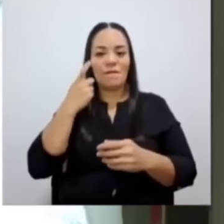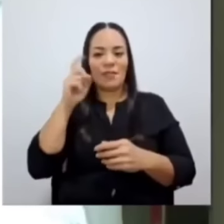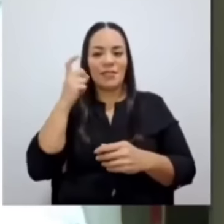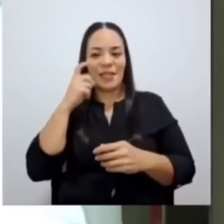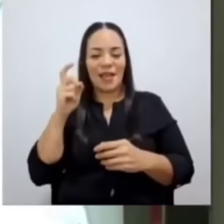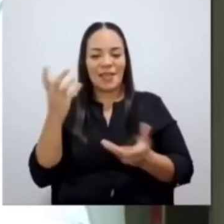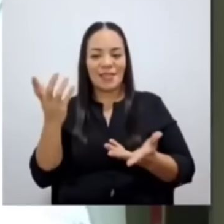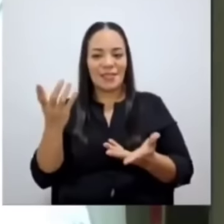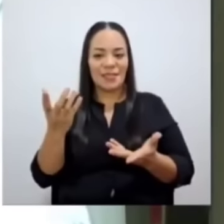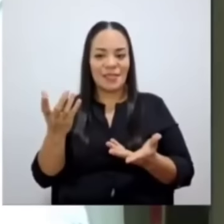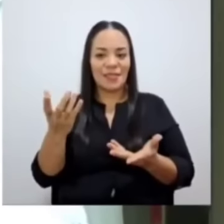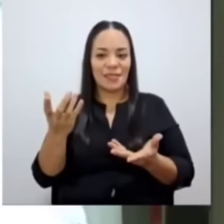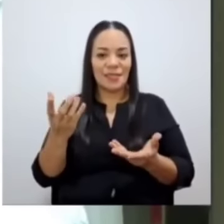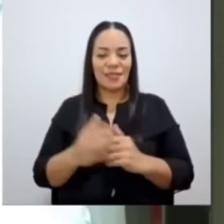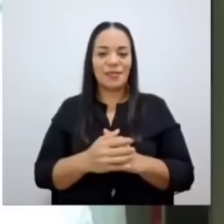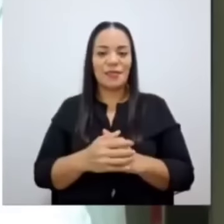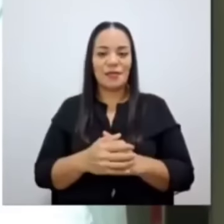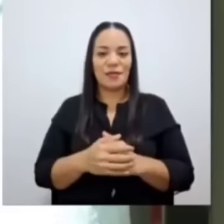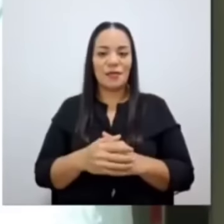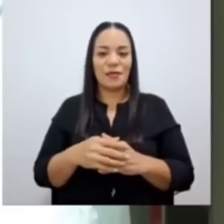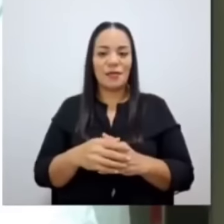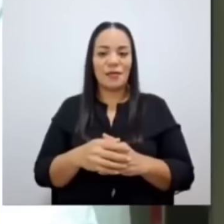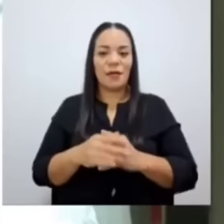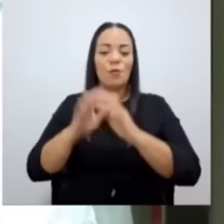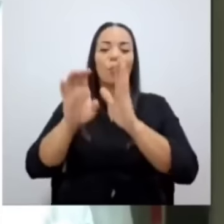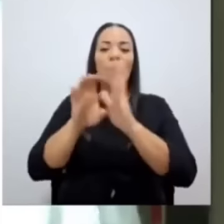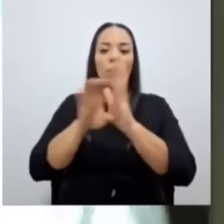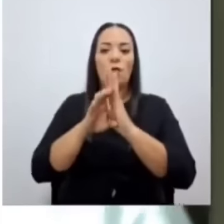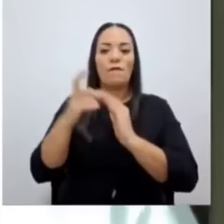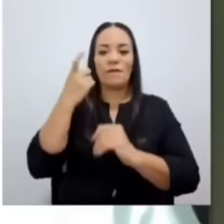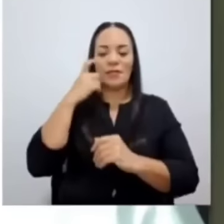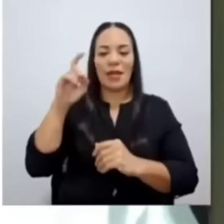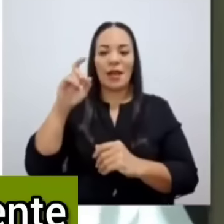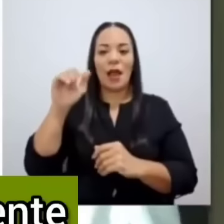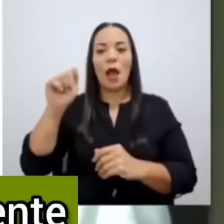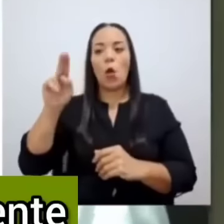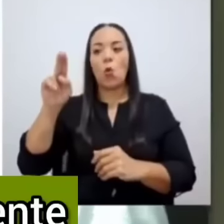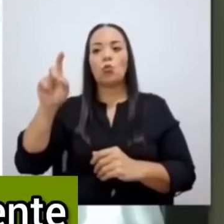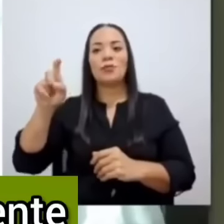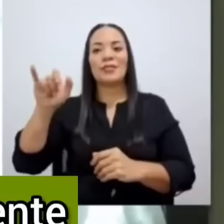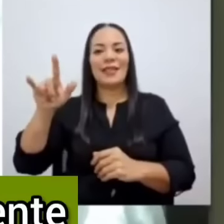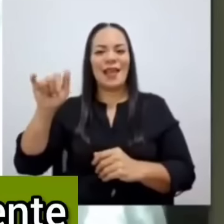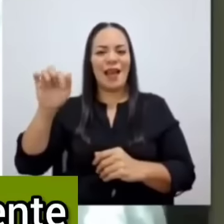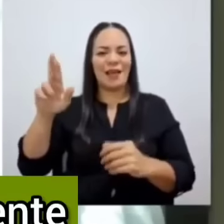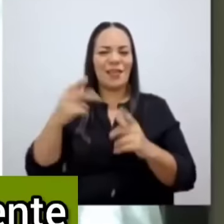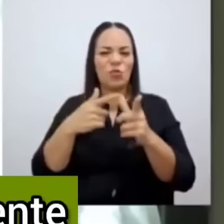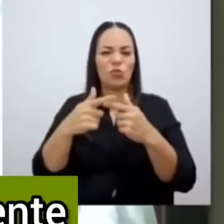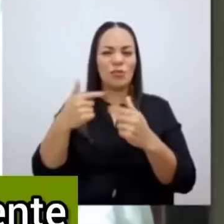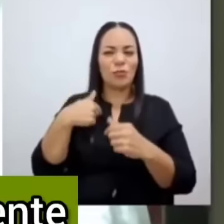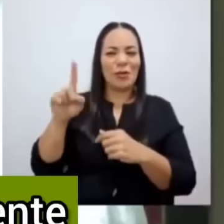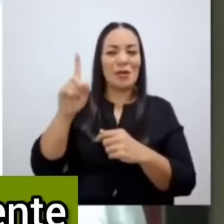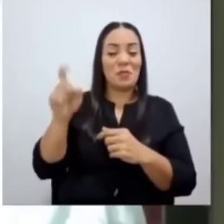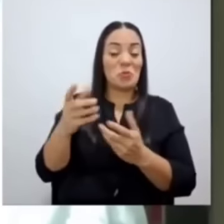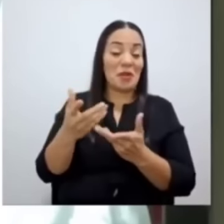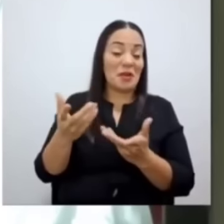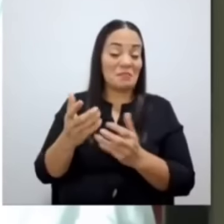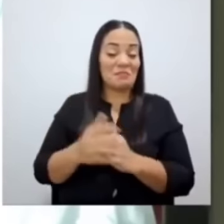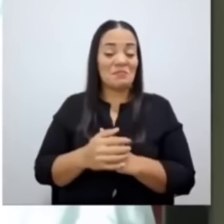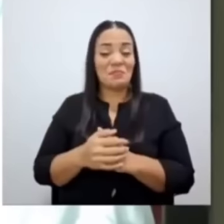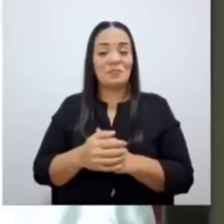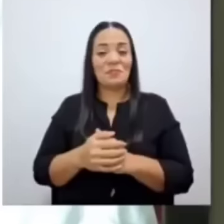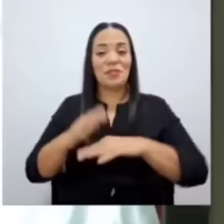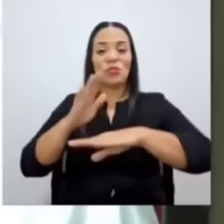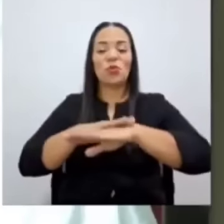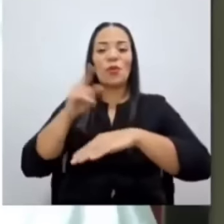que estaban en otro, por ejemplo, el de la fiscal auxiliar. Entonces, quería preguntarle precisamente sobre